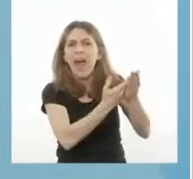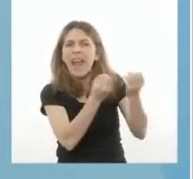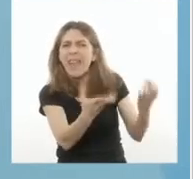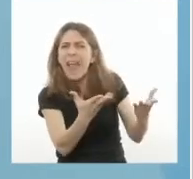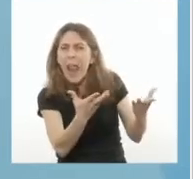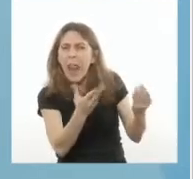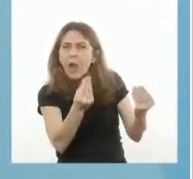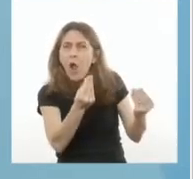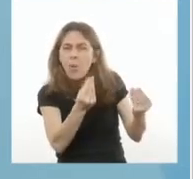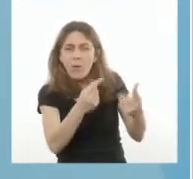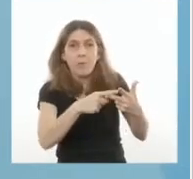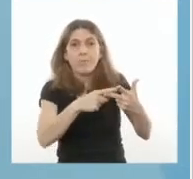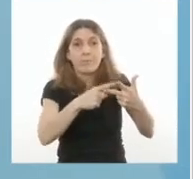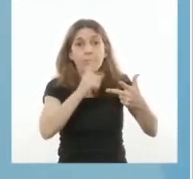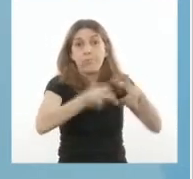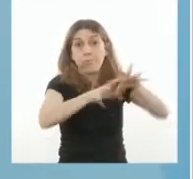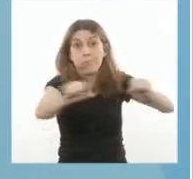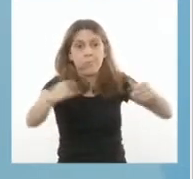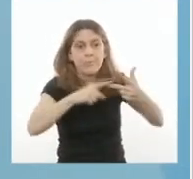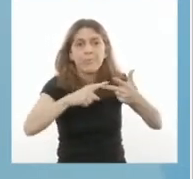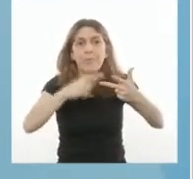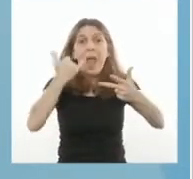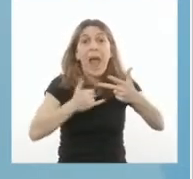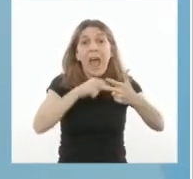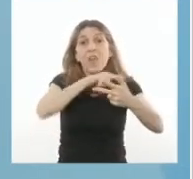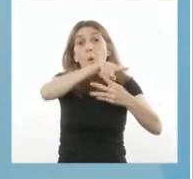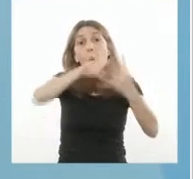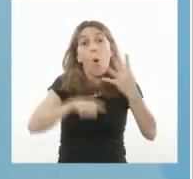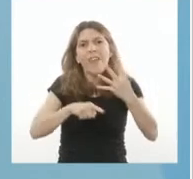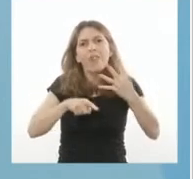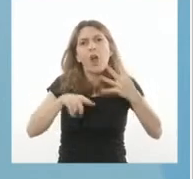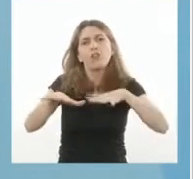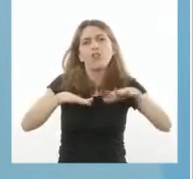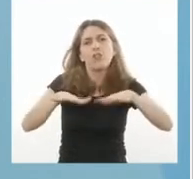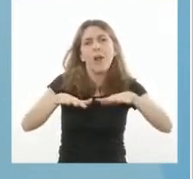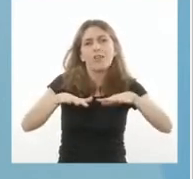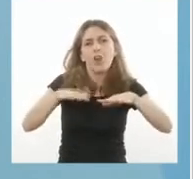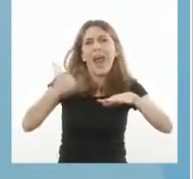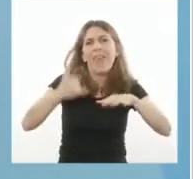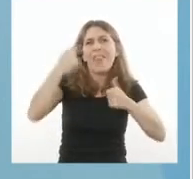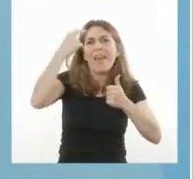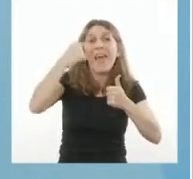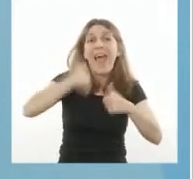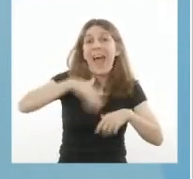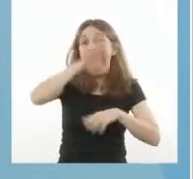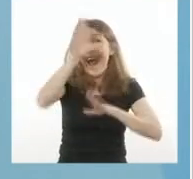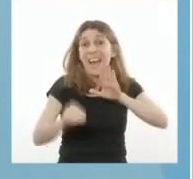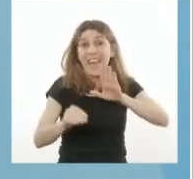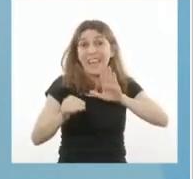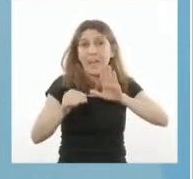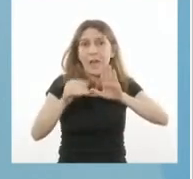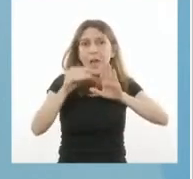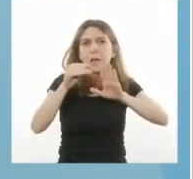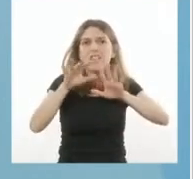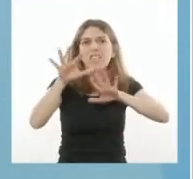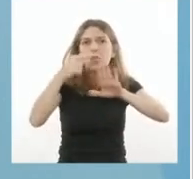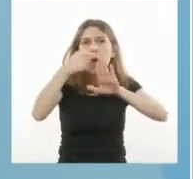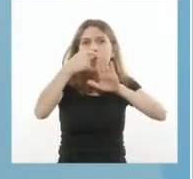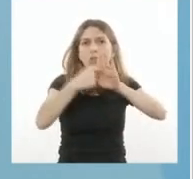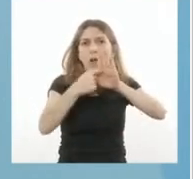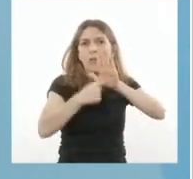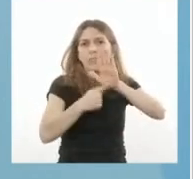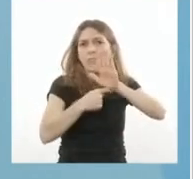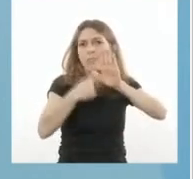evidencia, hay cuatro situaciones en distintos lugares del país en relación al riesgo.